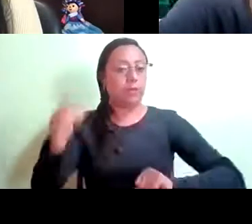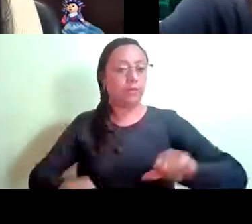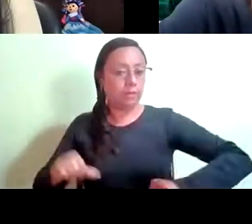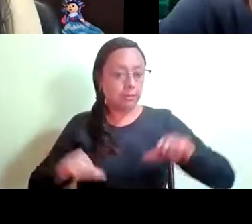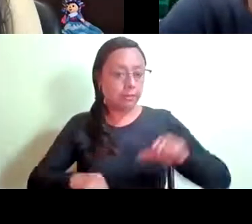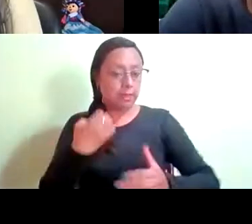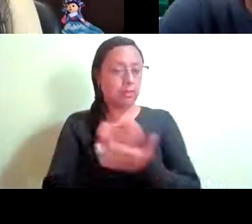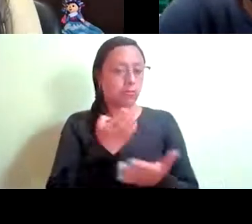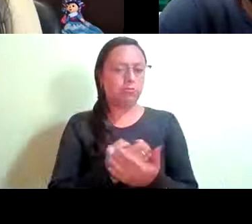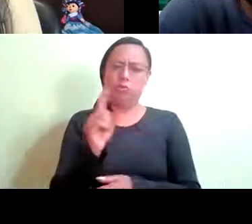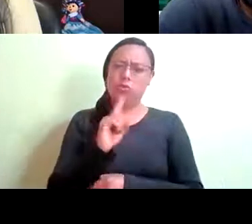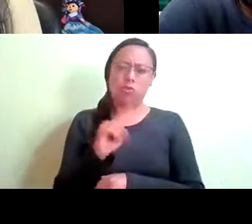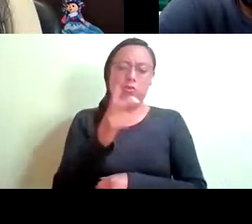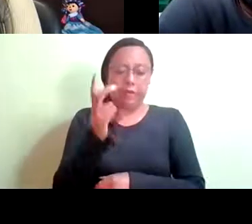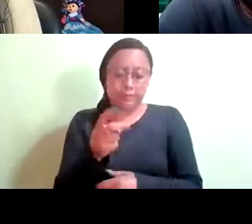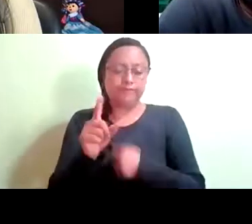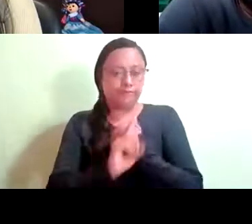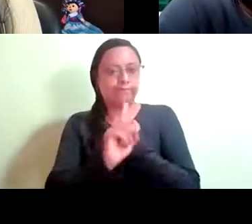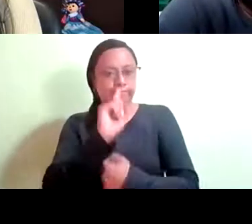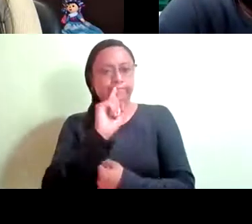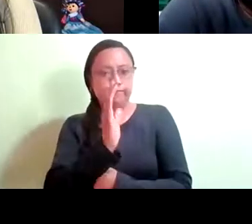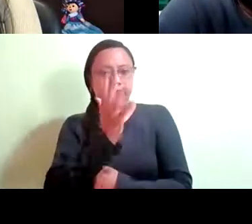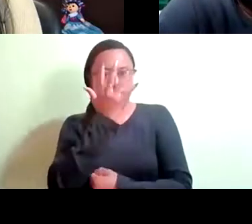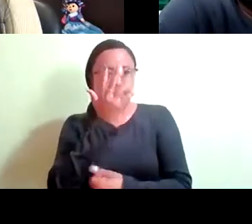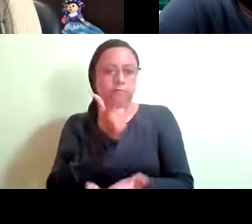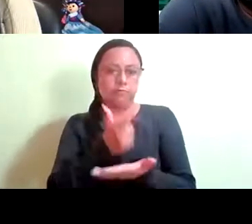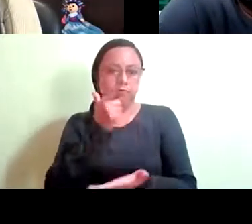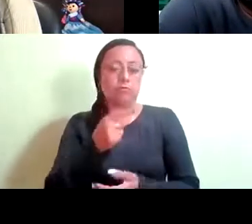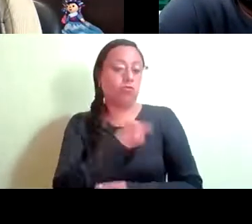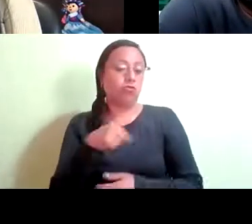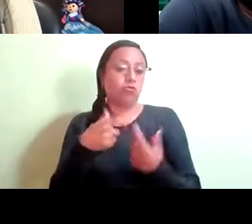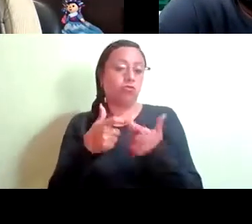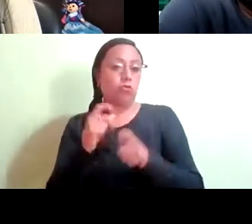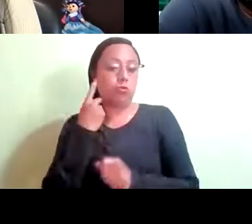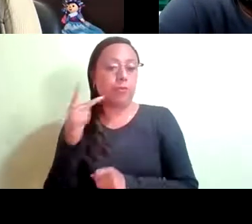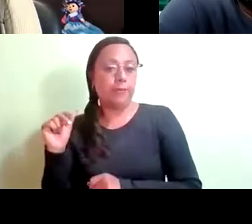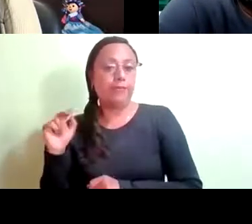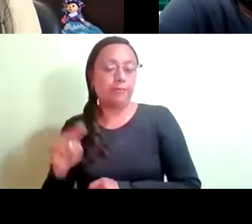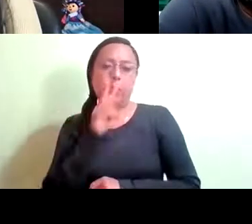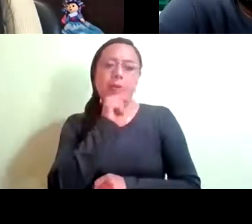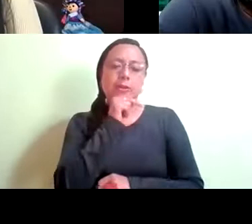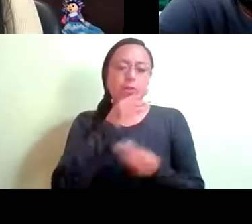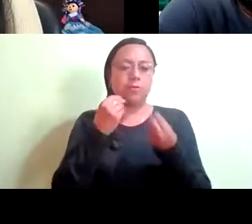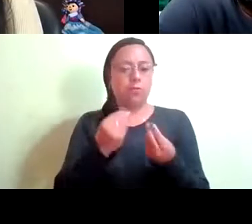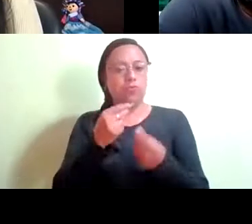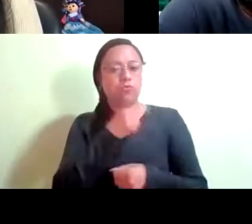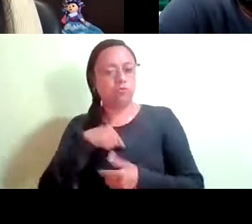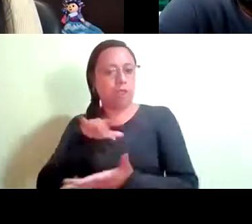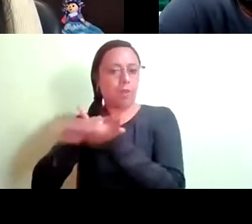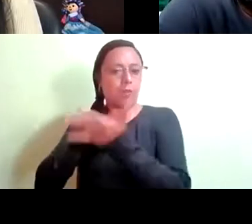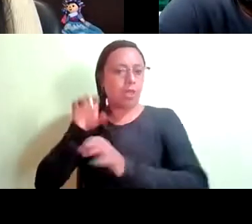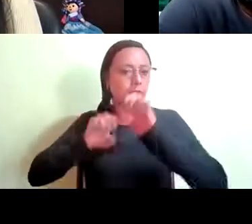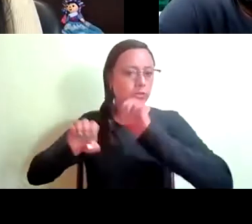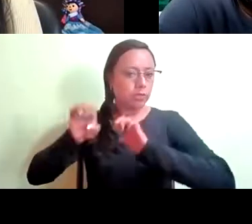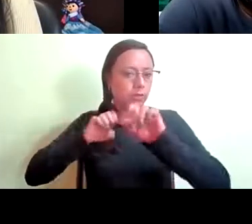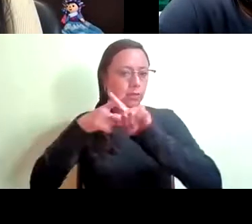nosotros como partido, eh, como grupo parlamentario, pues, estamos muy preocupados, siempre estamos del lado de las, eh, empresarias y empresarios, pero